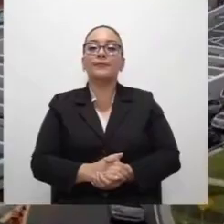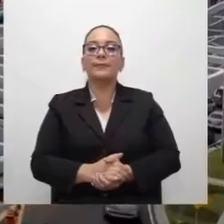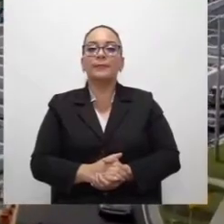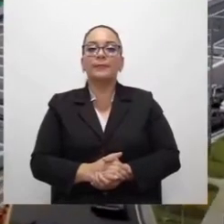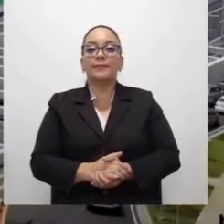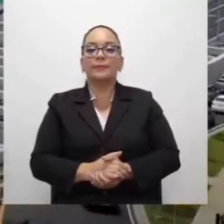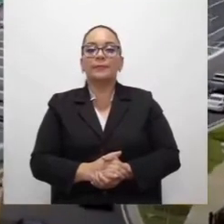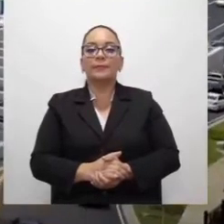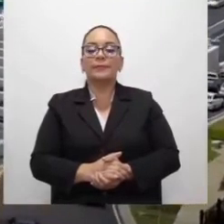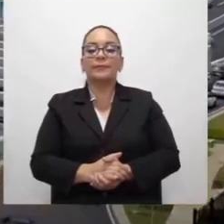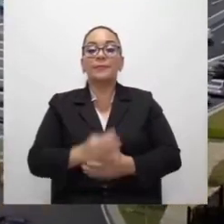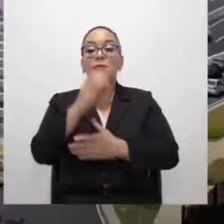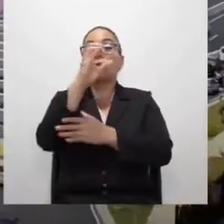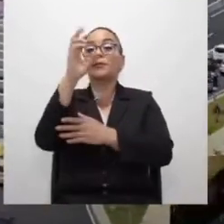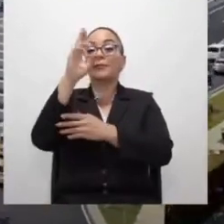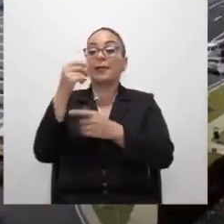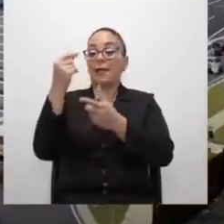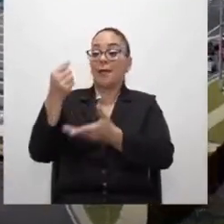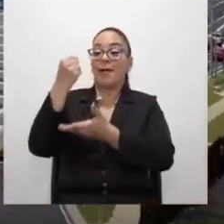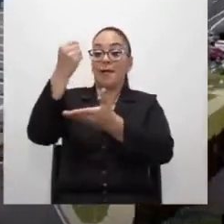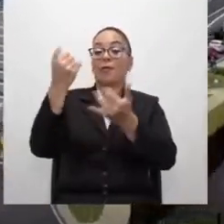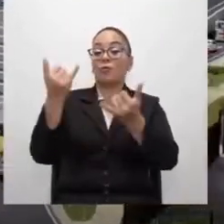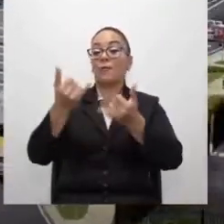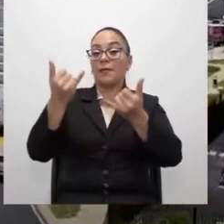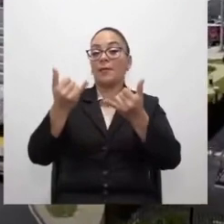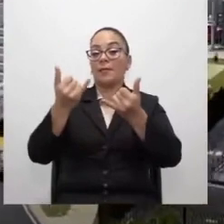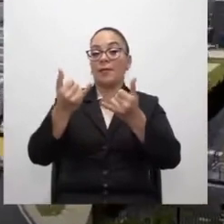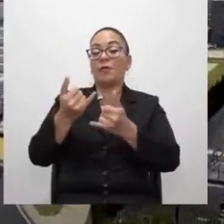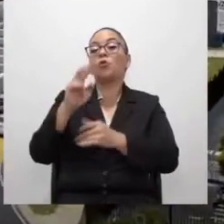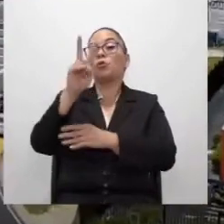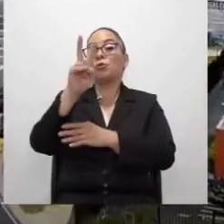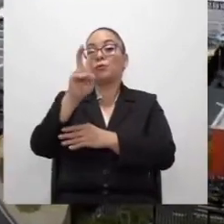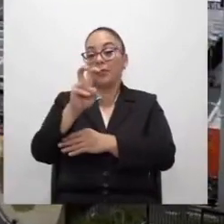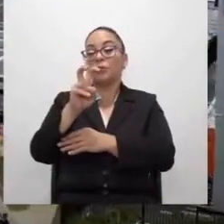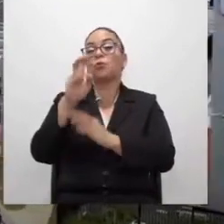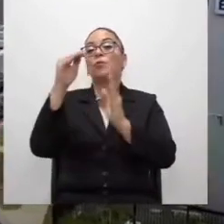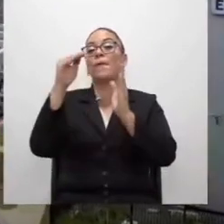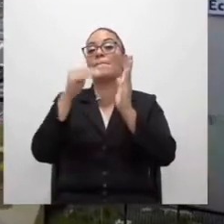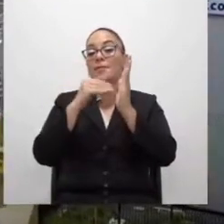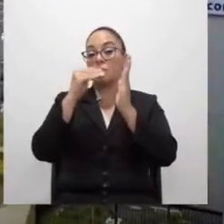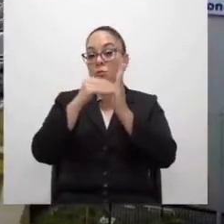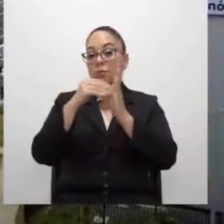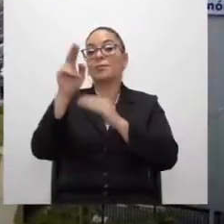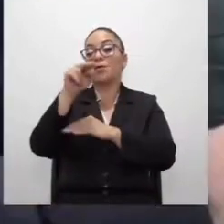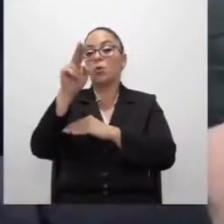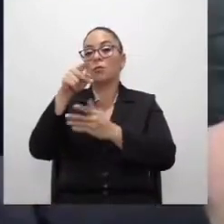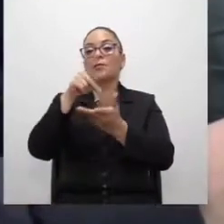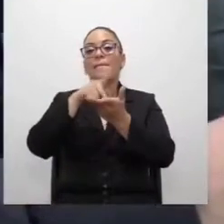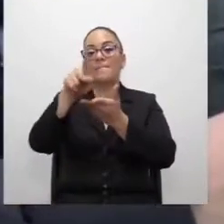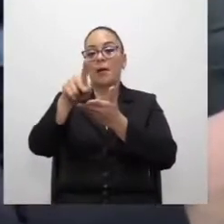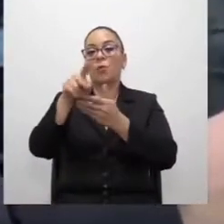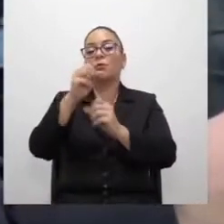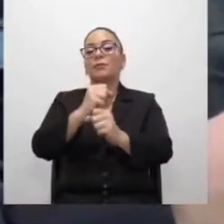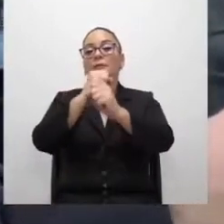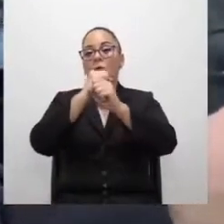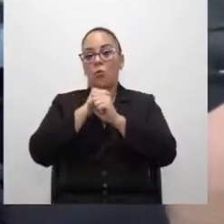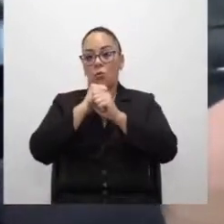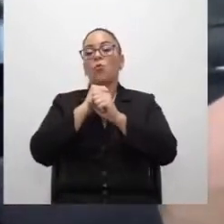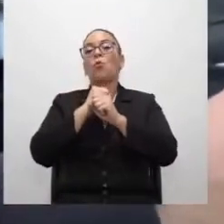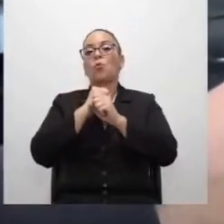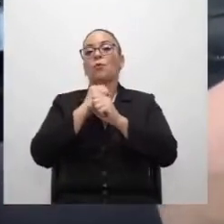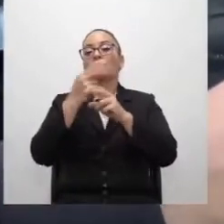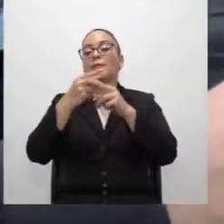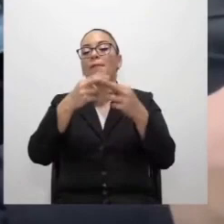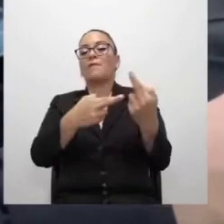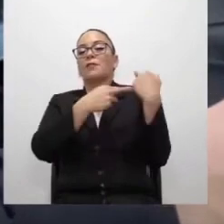Costa Rica invierte actualmente cerca de 200 millones de colones en el pago de un seguro de responsabilidad